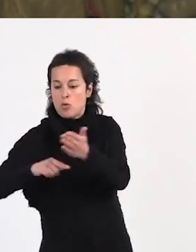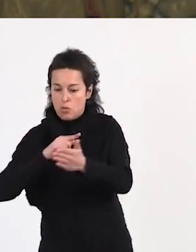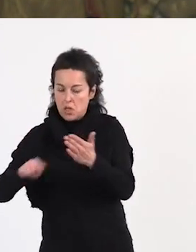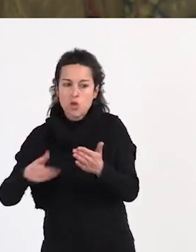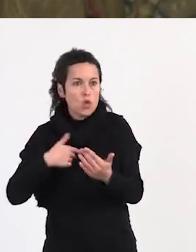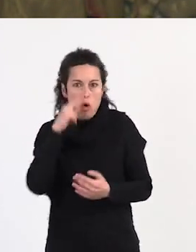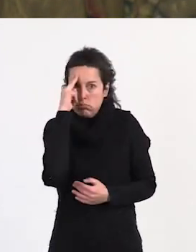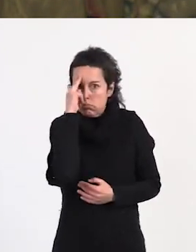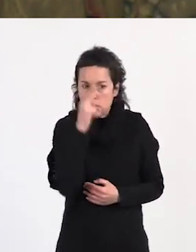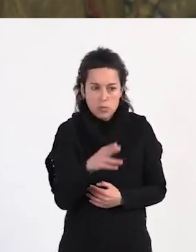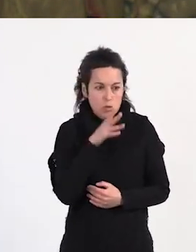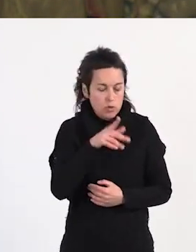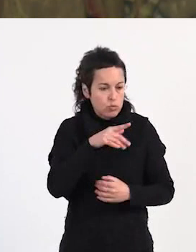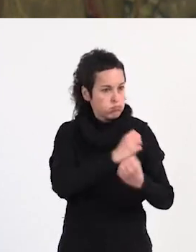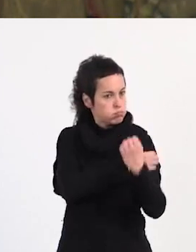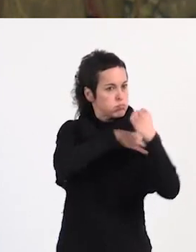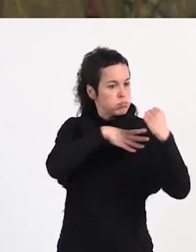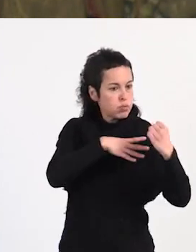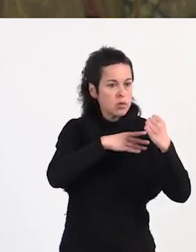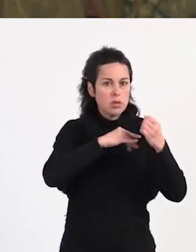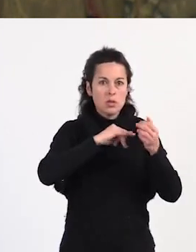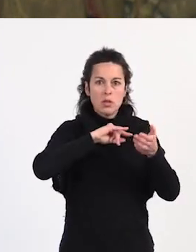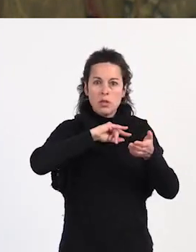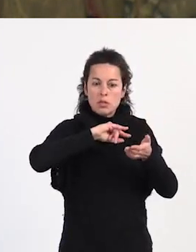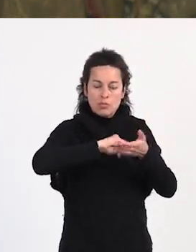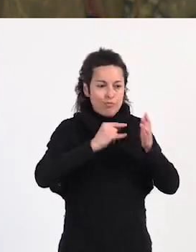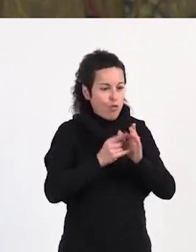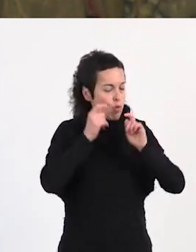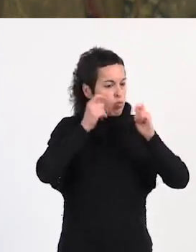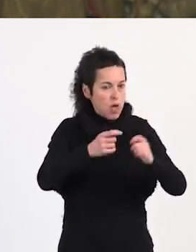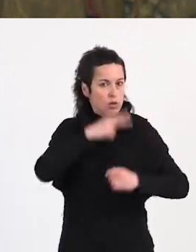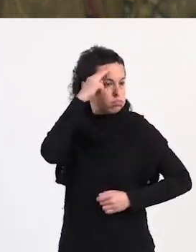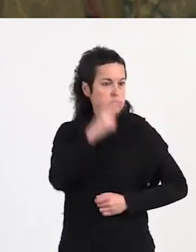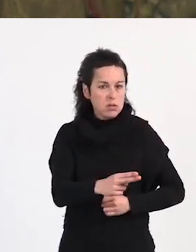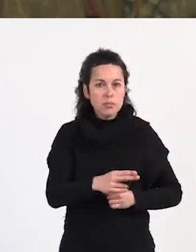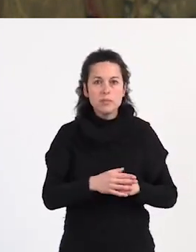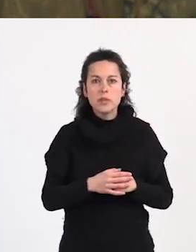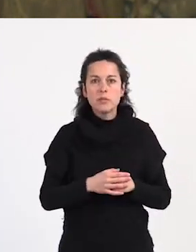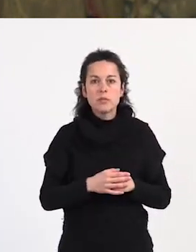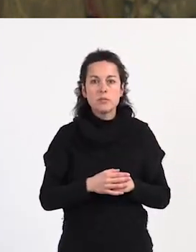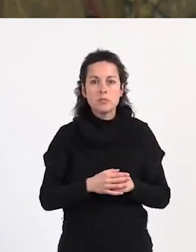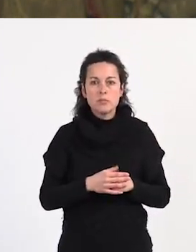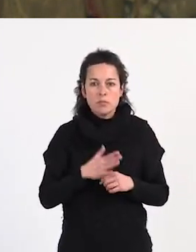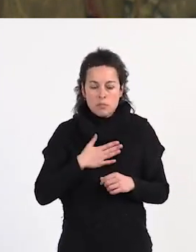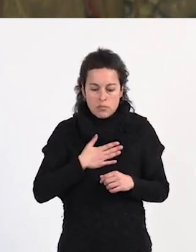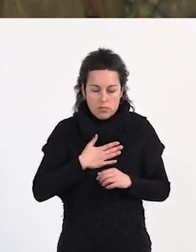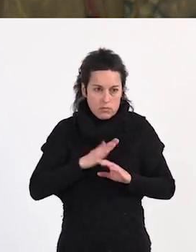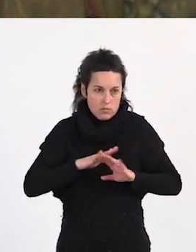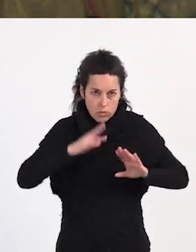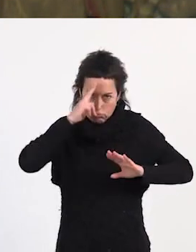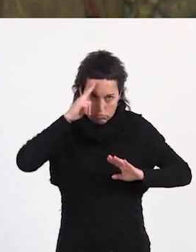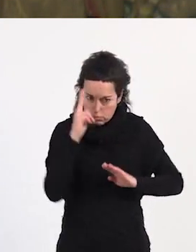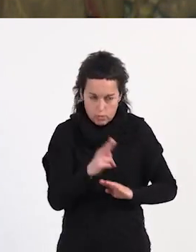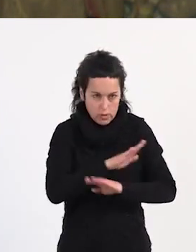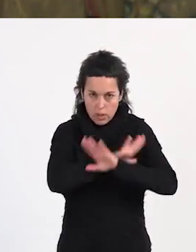empoderamiento, hacia su salida de la situación de trata y, por supuesto, mis mayores